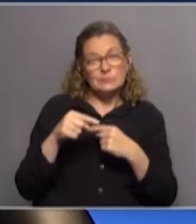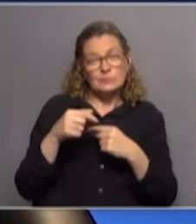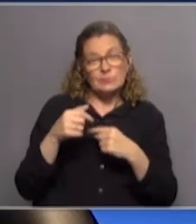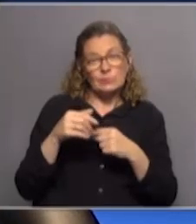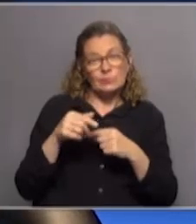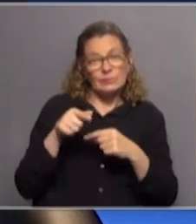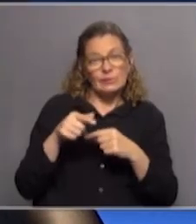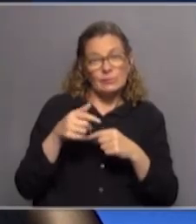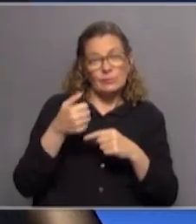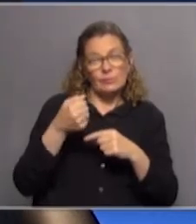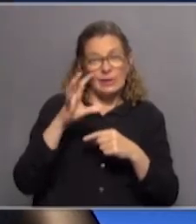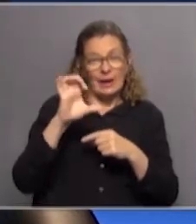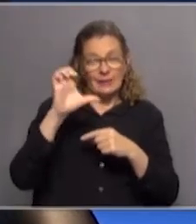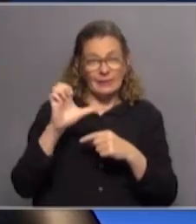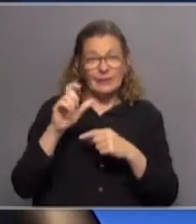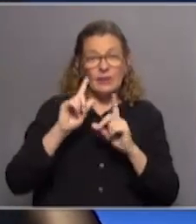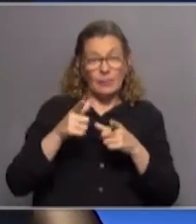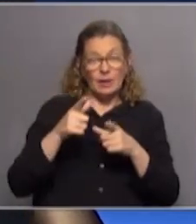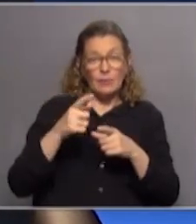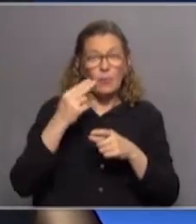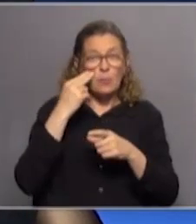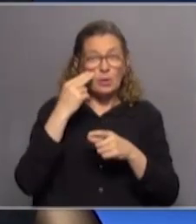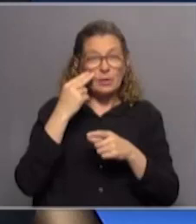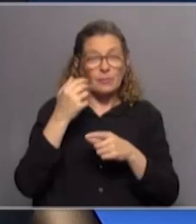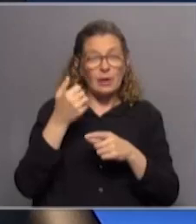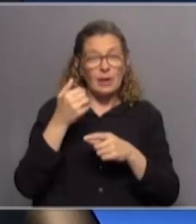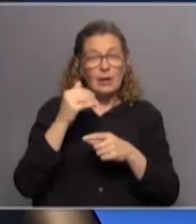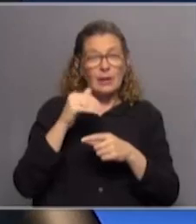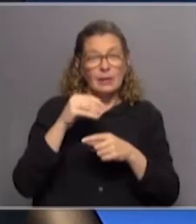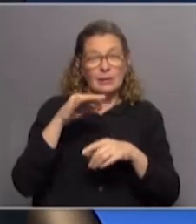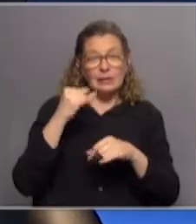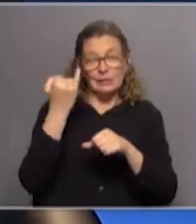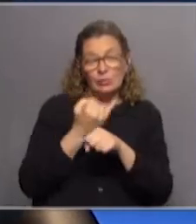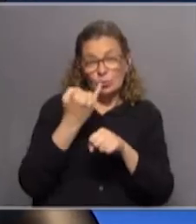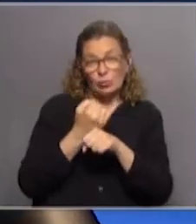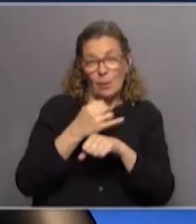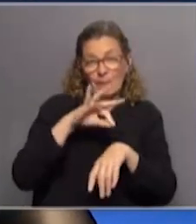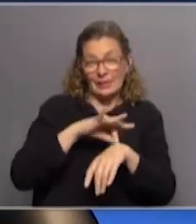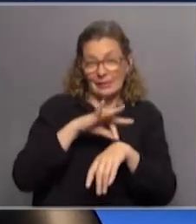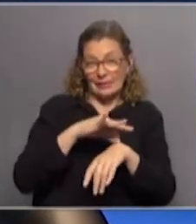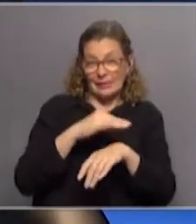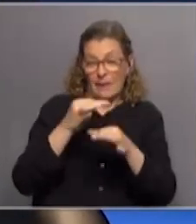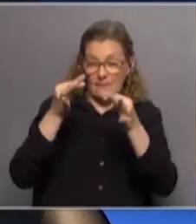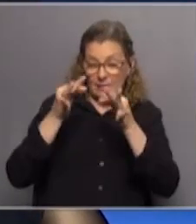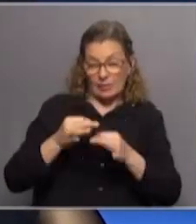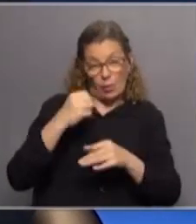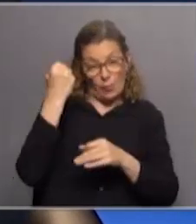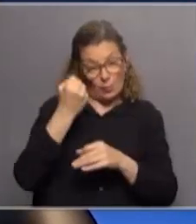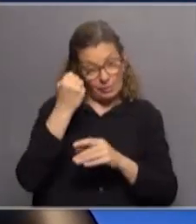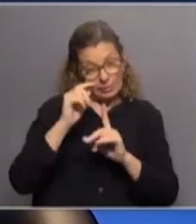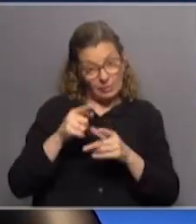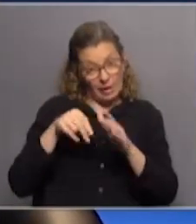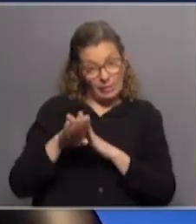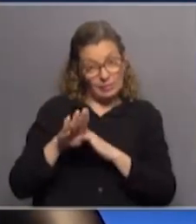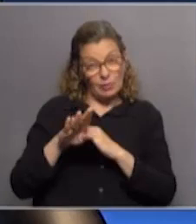piso allí tiene también un centro de diálisis que es un IMAE un instituto de medicina altamente especializado muy importante tiene